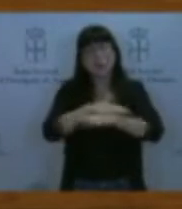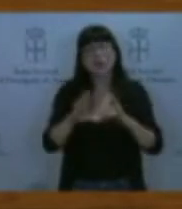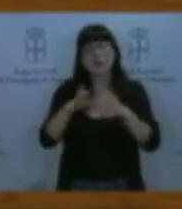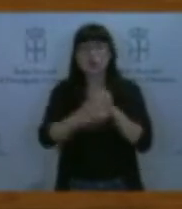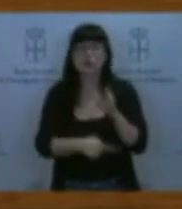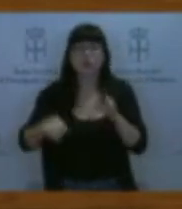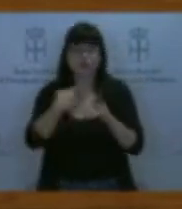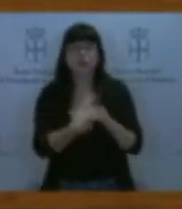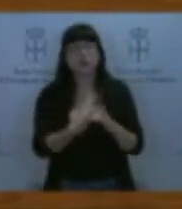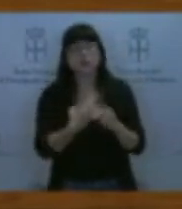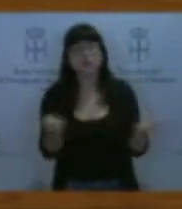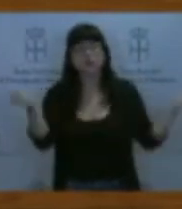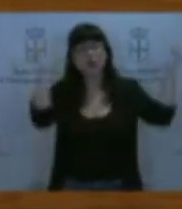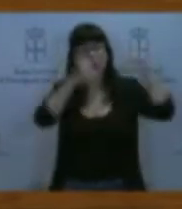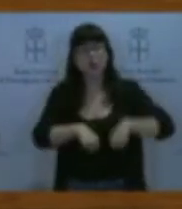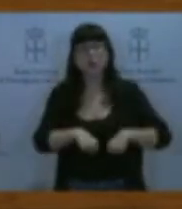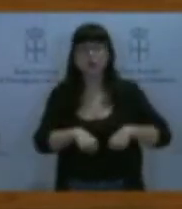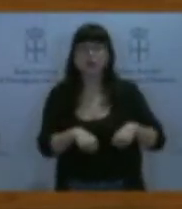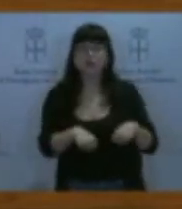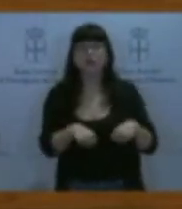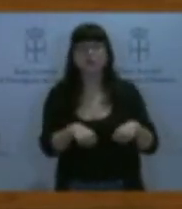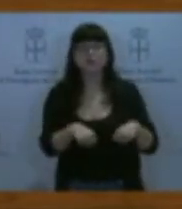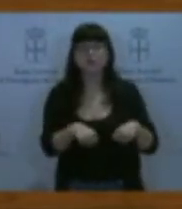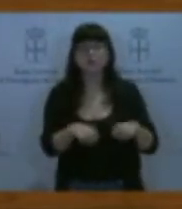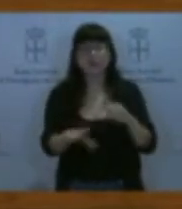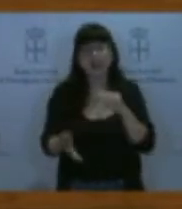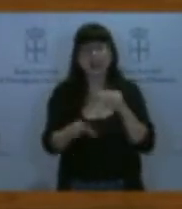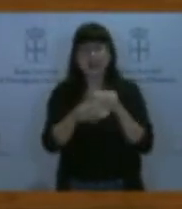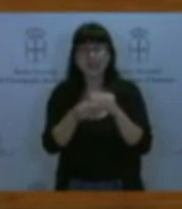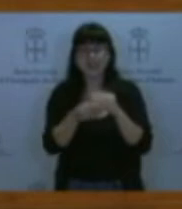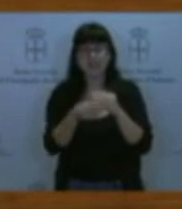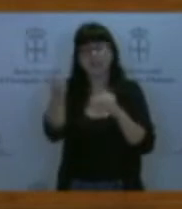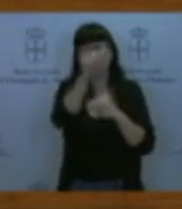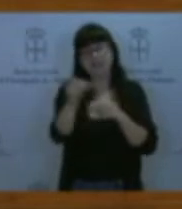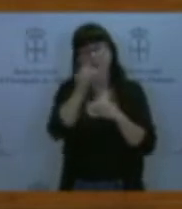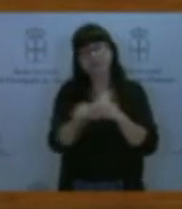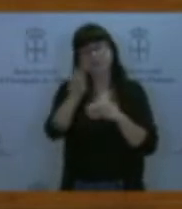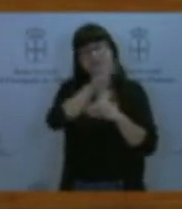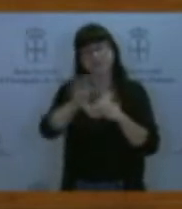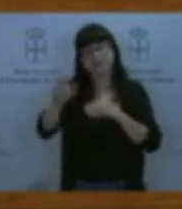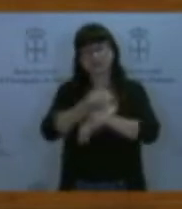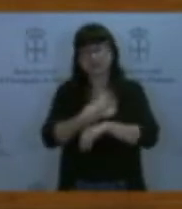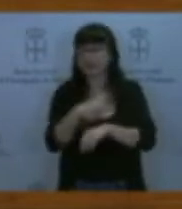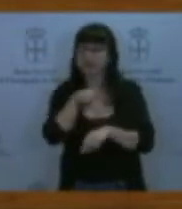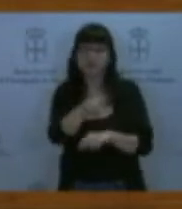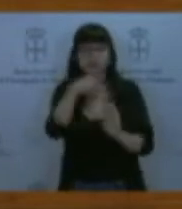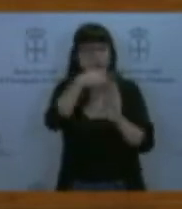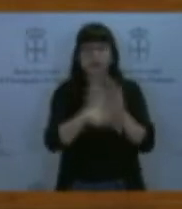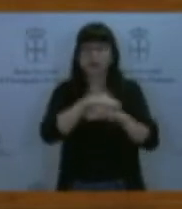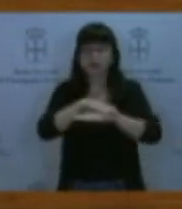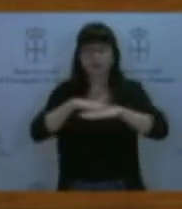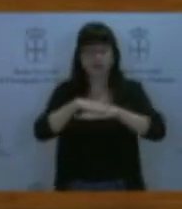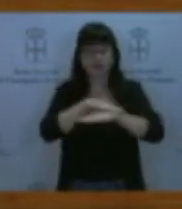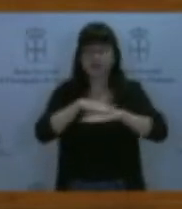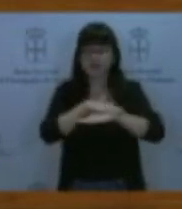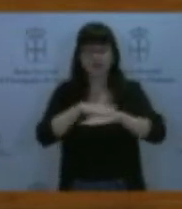de la enmienda de la jornada de 35 horas. Una normativa básica que impone de forma severa a las comunidades autónomas tres variables